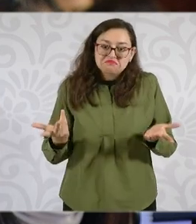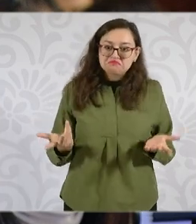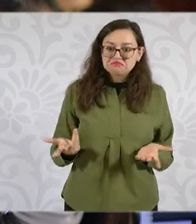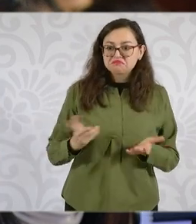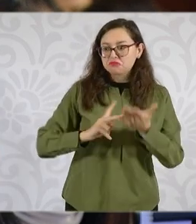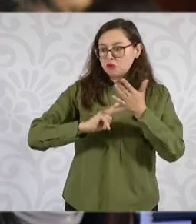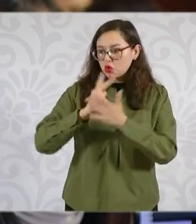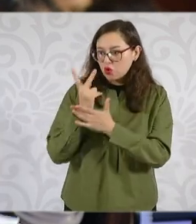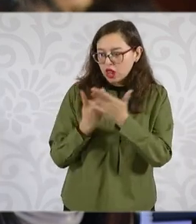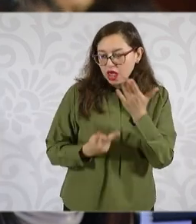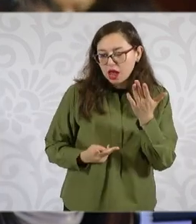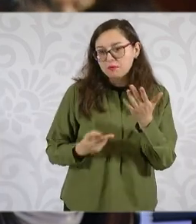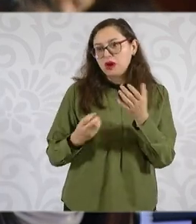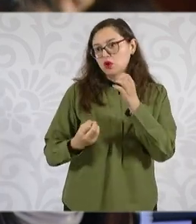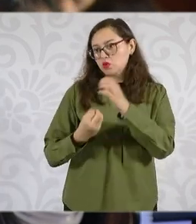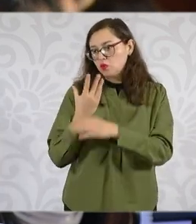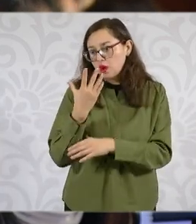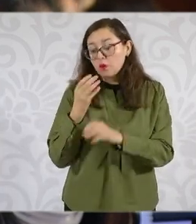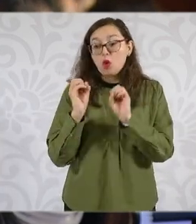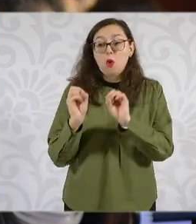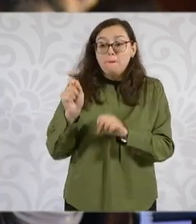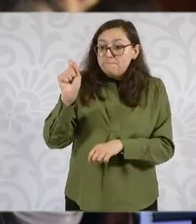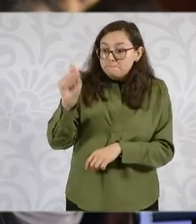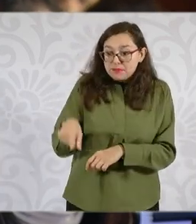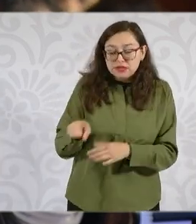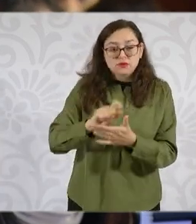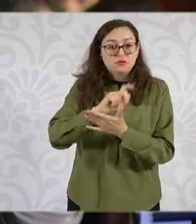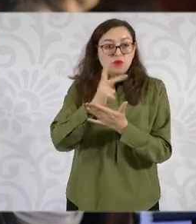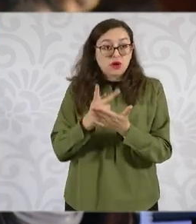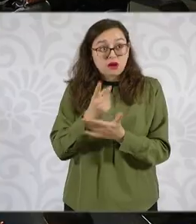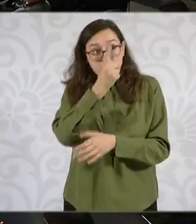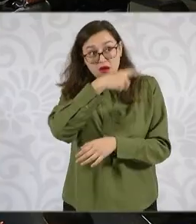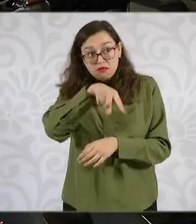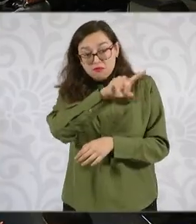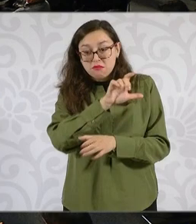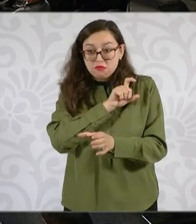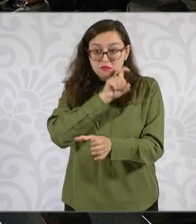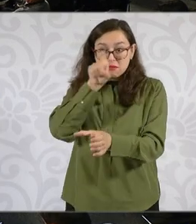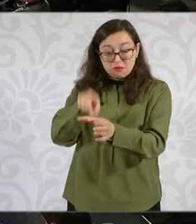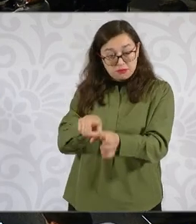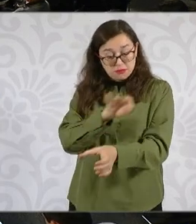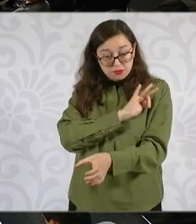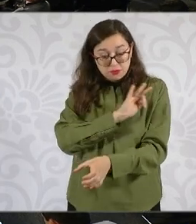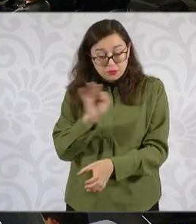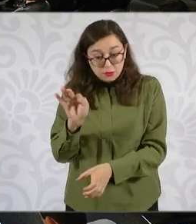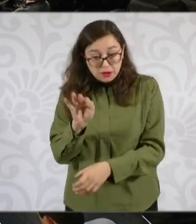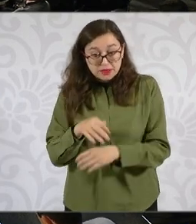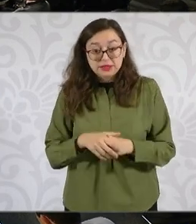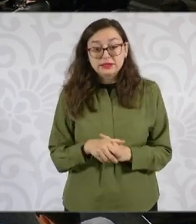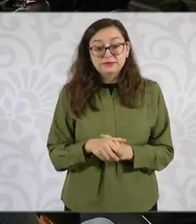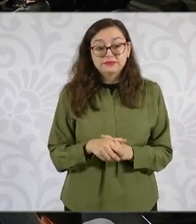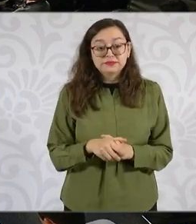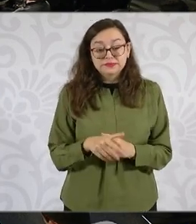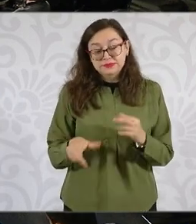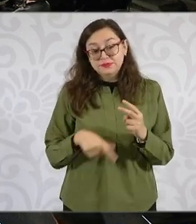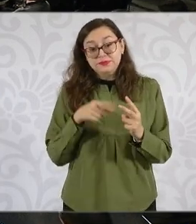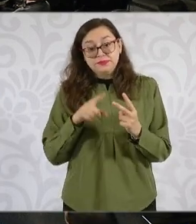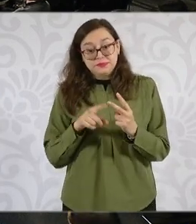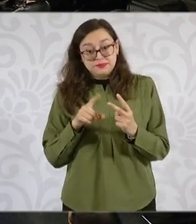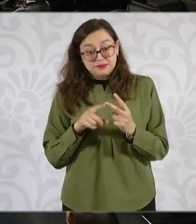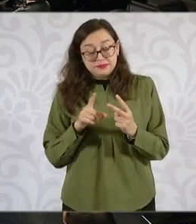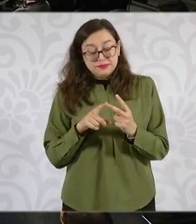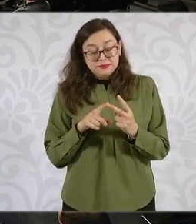sé si un programa o dentro de estos programas incluir a los migrantes. Y dentro, también en el tema de la vivienda,